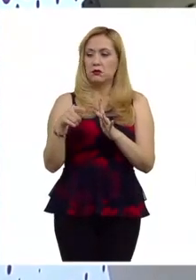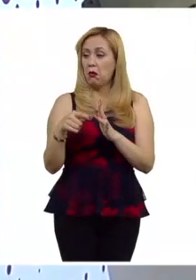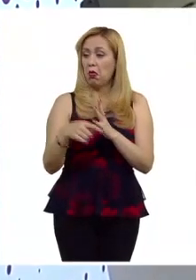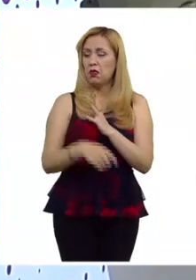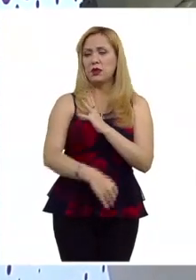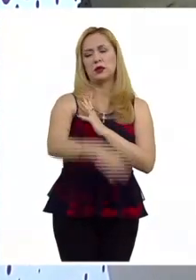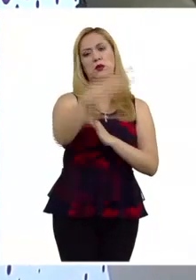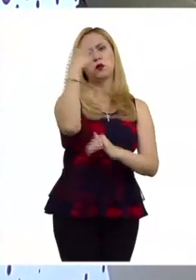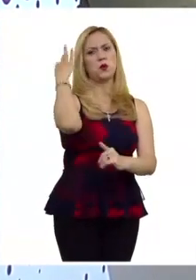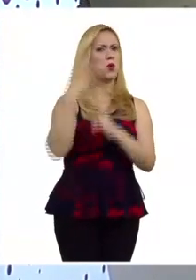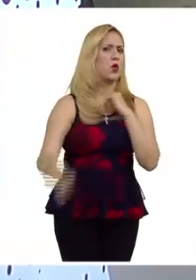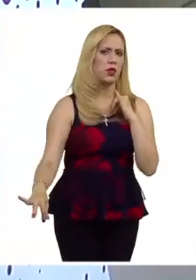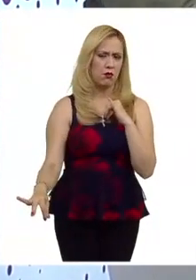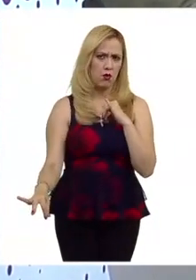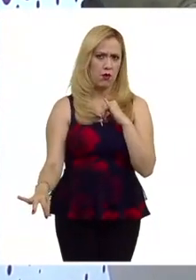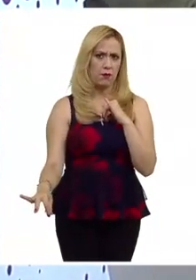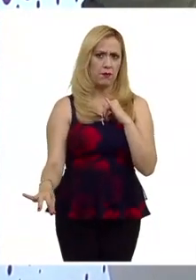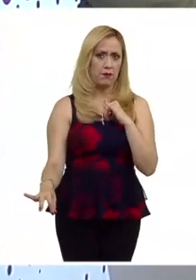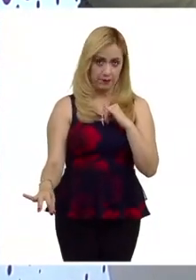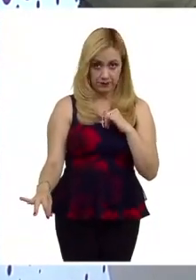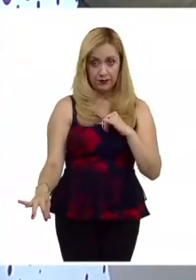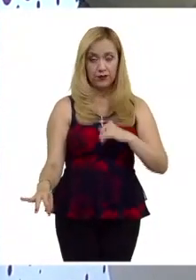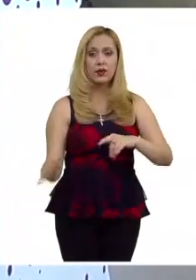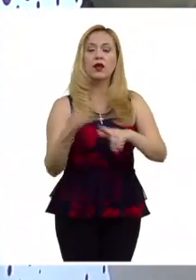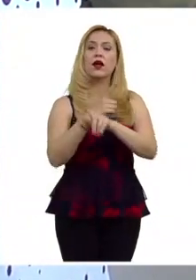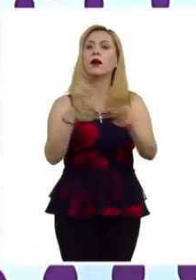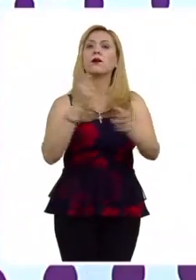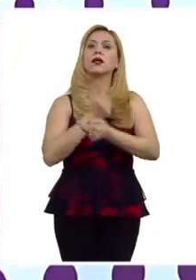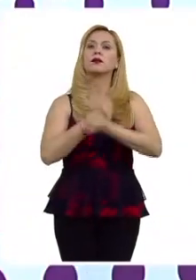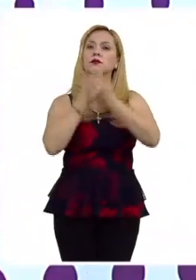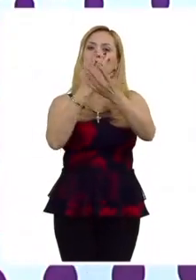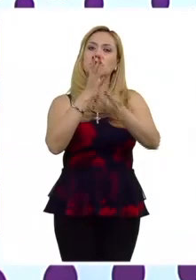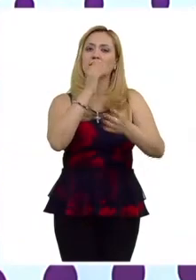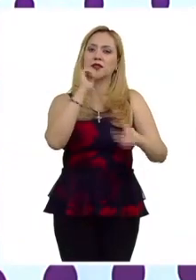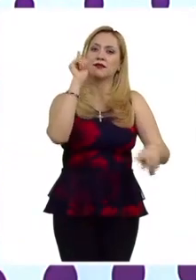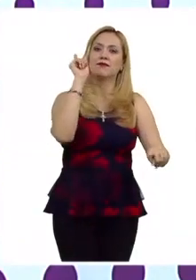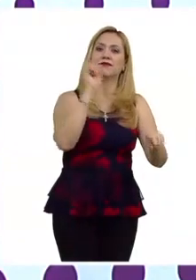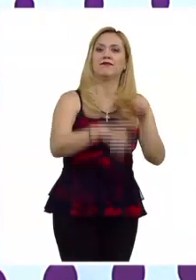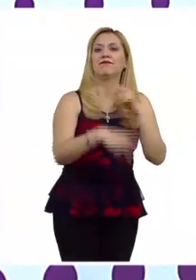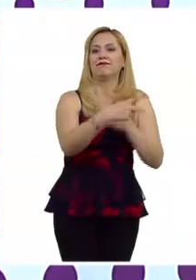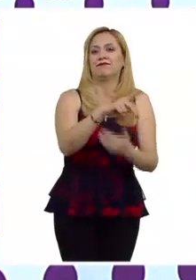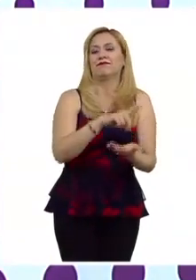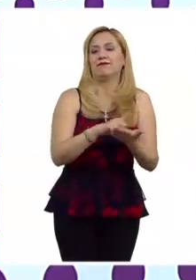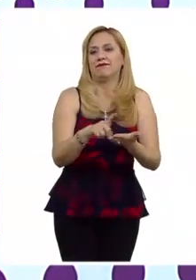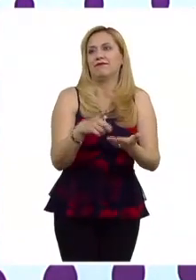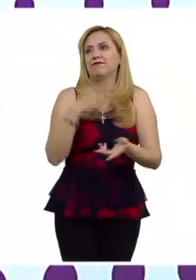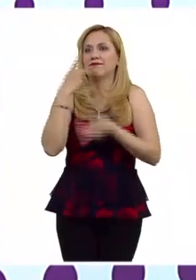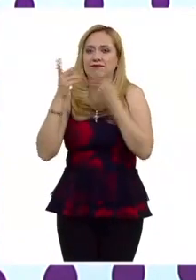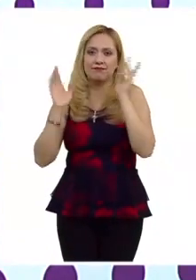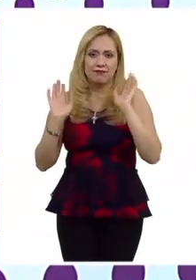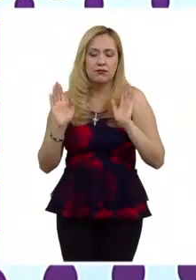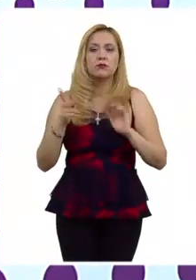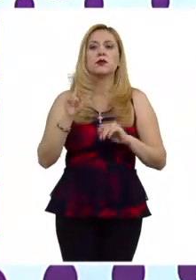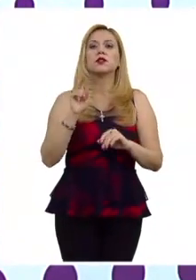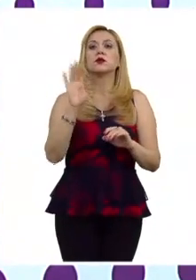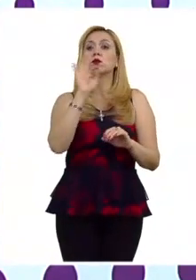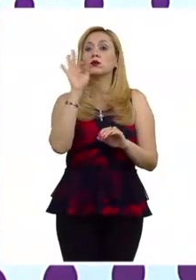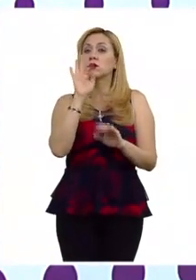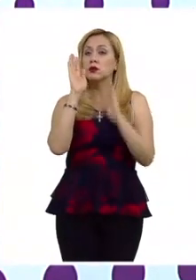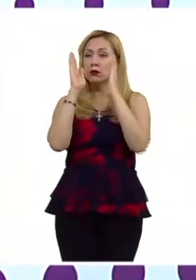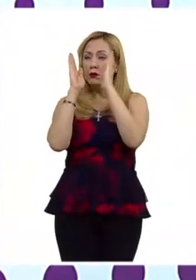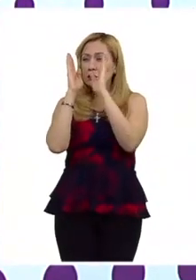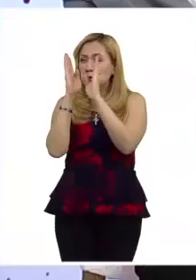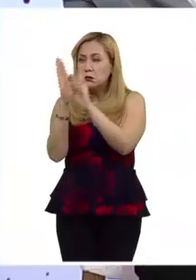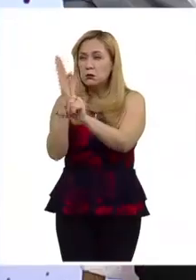importante aquí que justo como decía Jorge hay una gradualidad puede haber responsabilidades ulteriores en casos específicos en casos